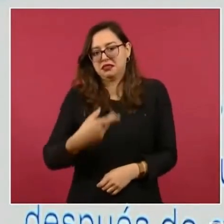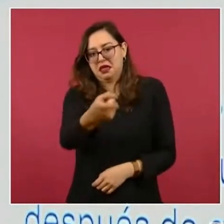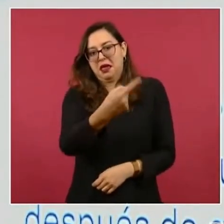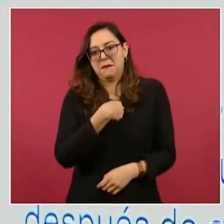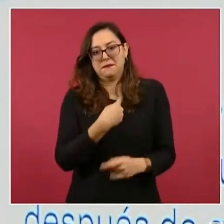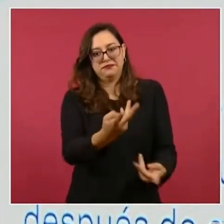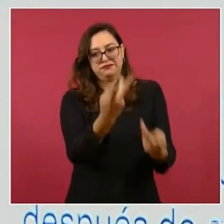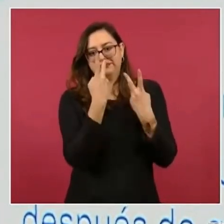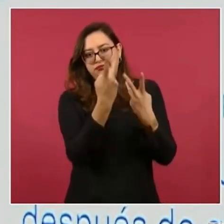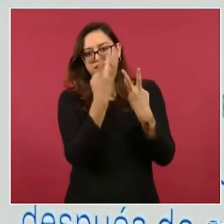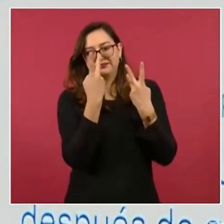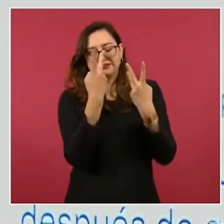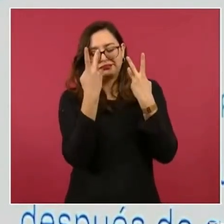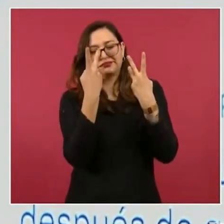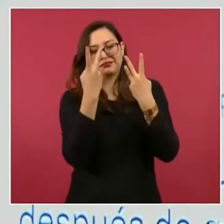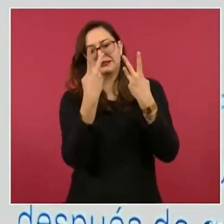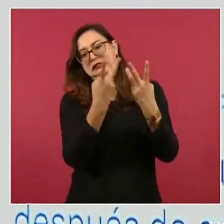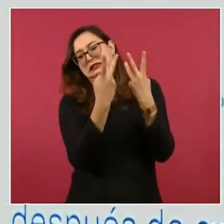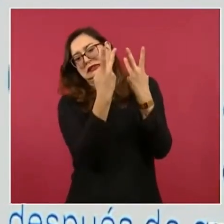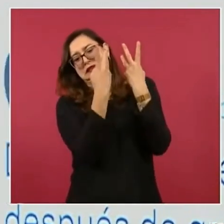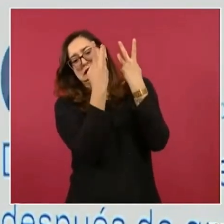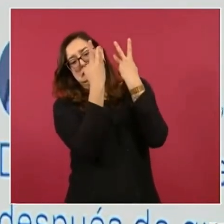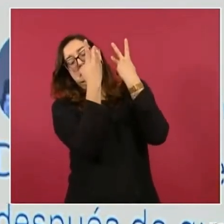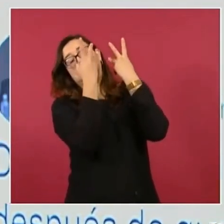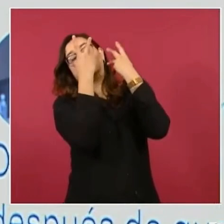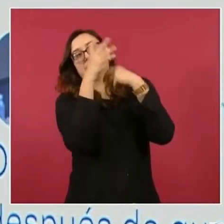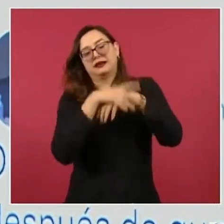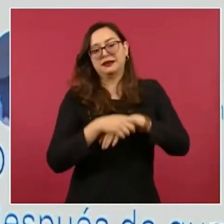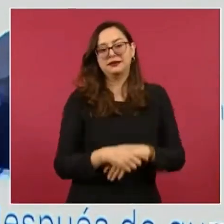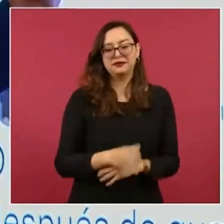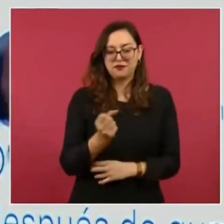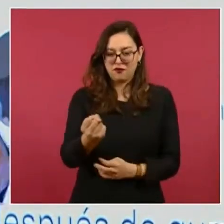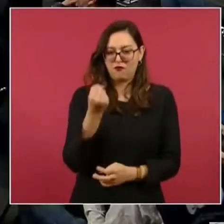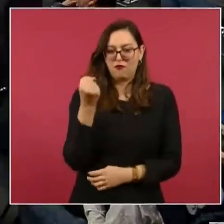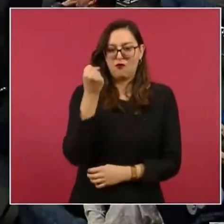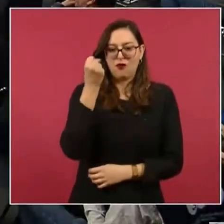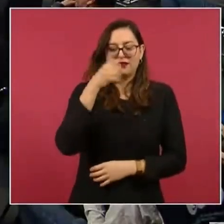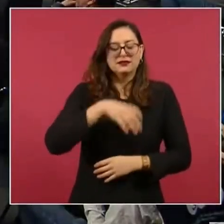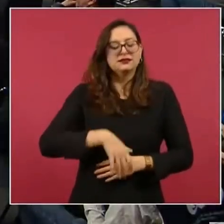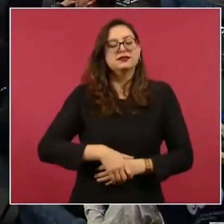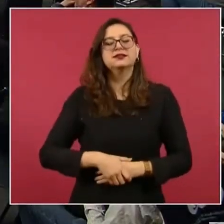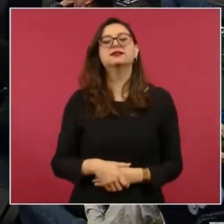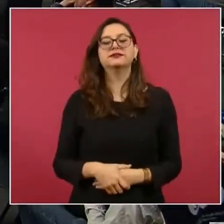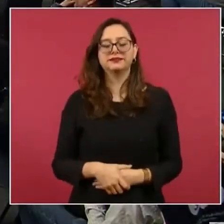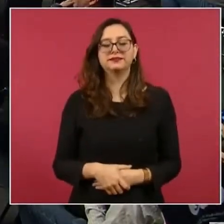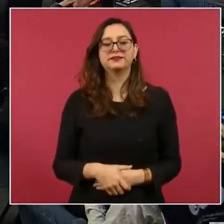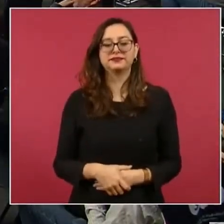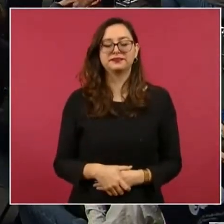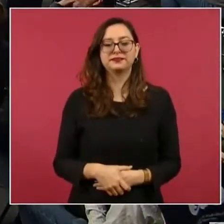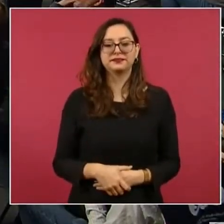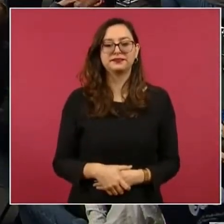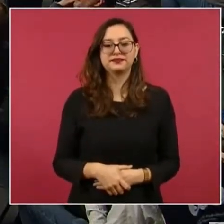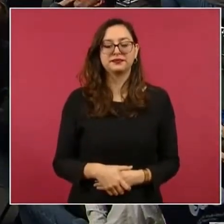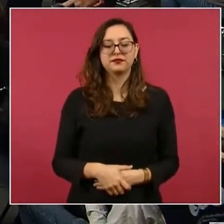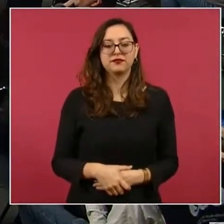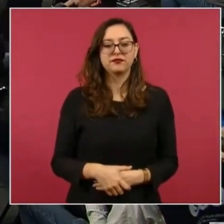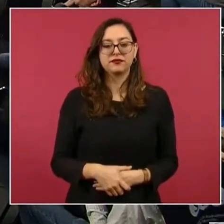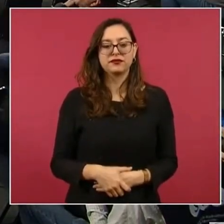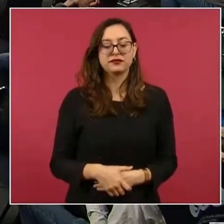que este me dio una buena reprimenda el presidente el Biden